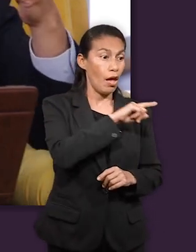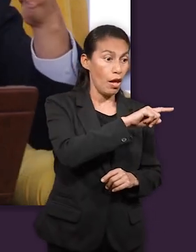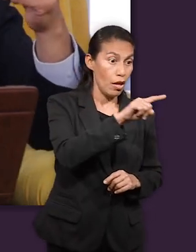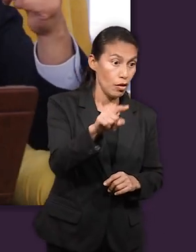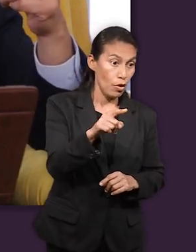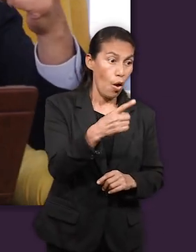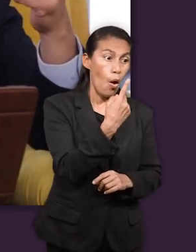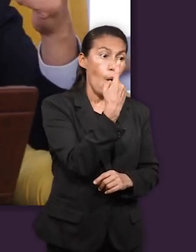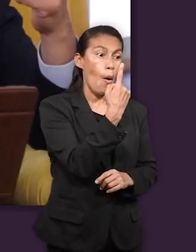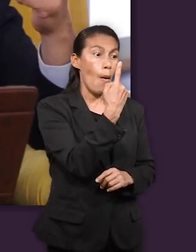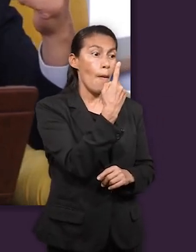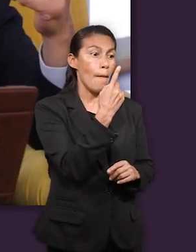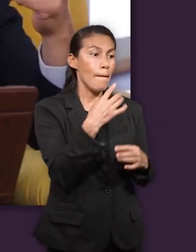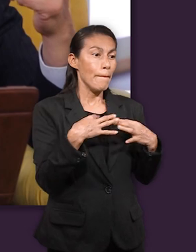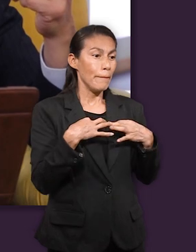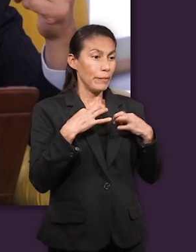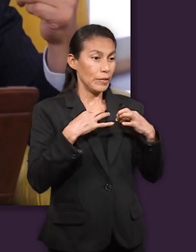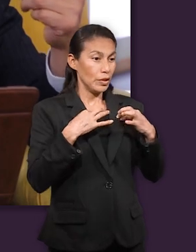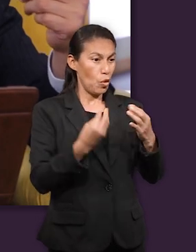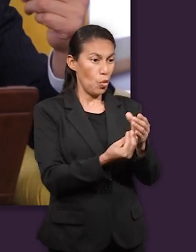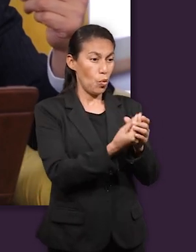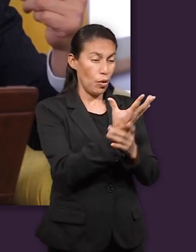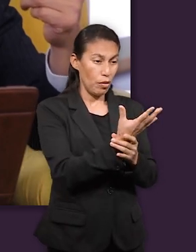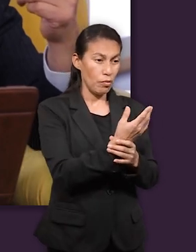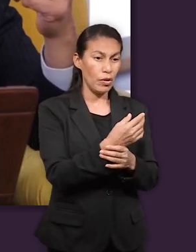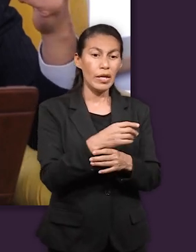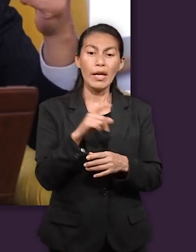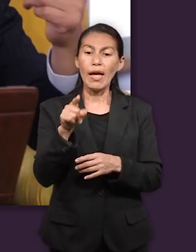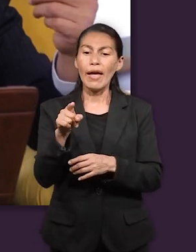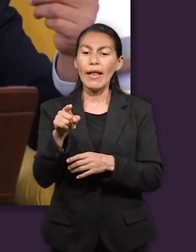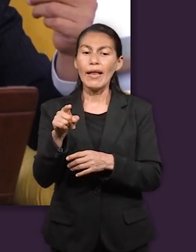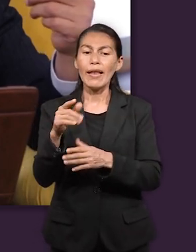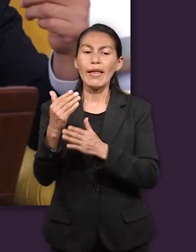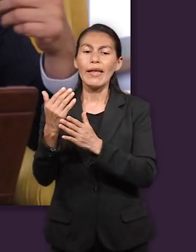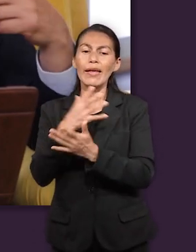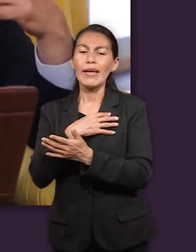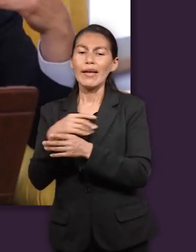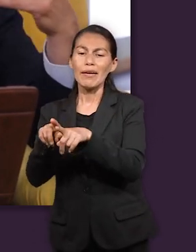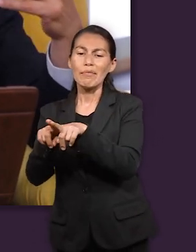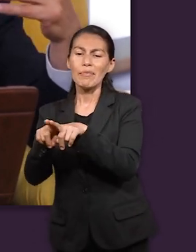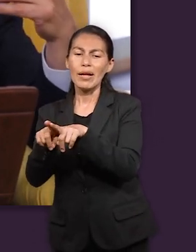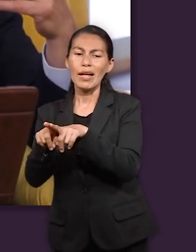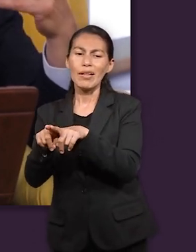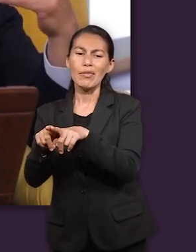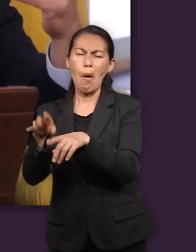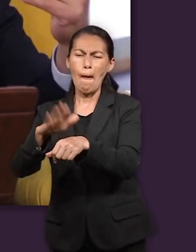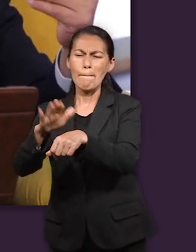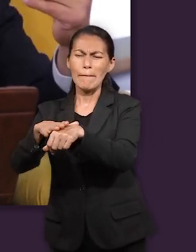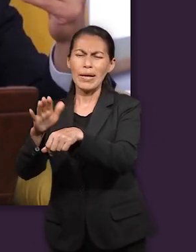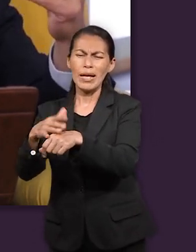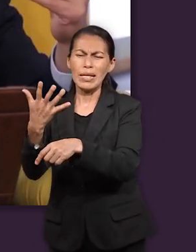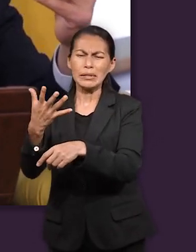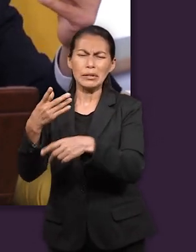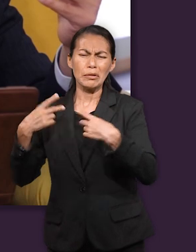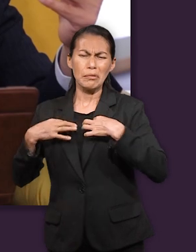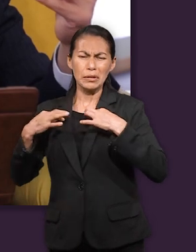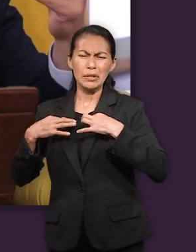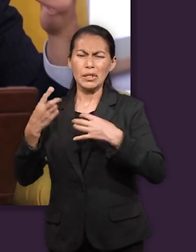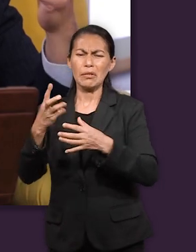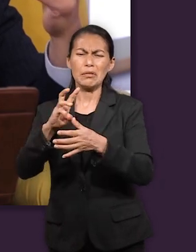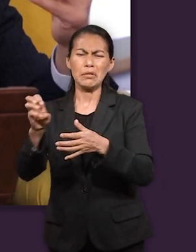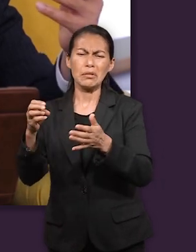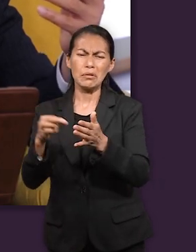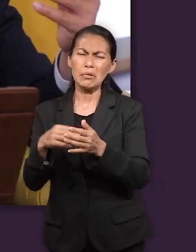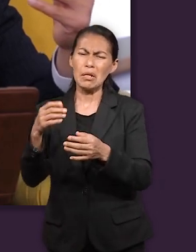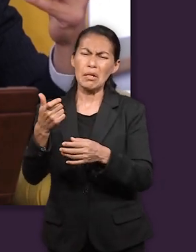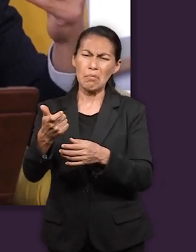uno de ellos dio un vestido nuevo y a Benjamín le dio 300 piezas de plata cinco vestidos nuevos y a su padre le envió 10 asnos cargados con lo mejor